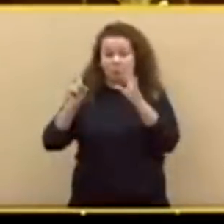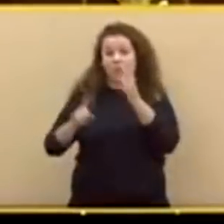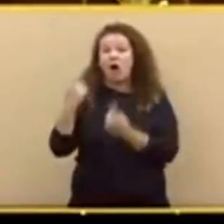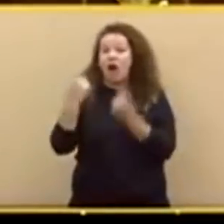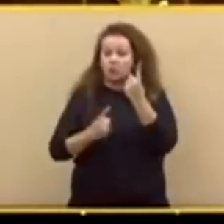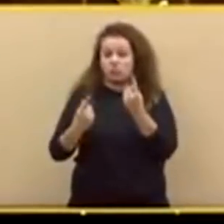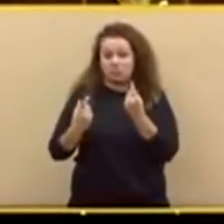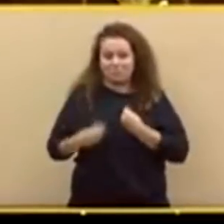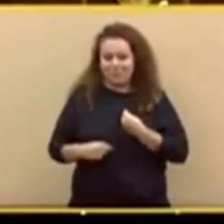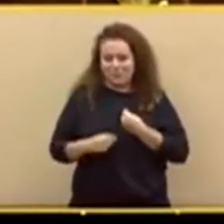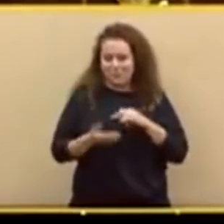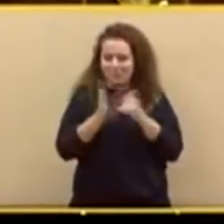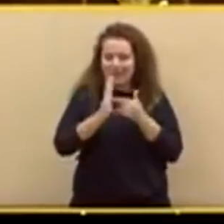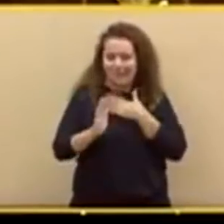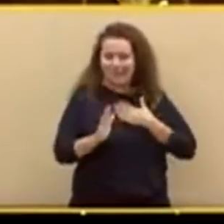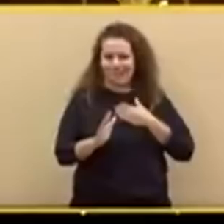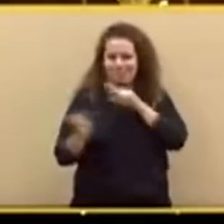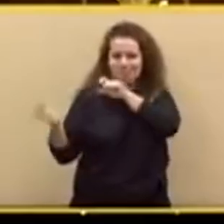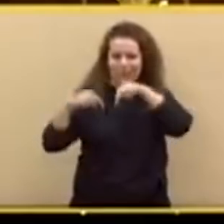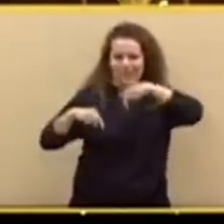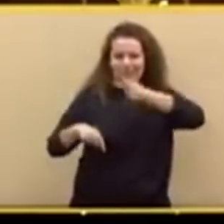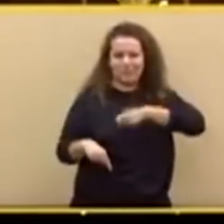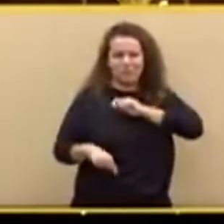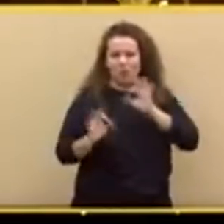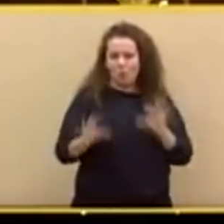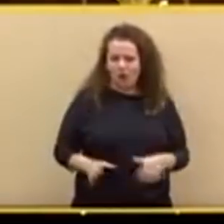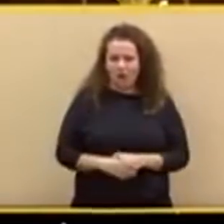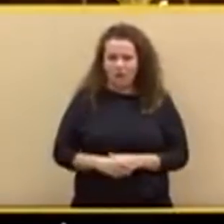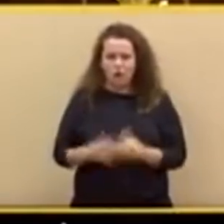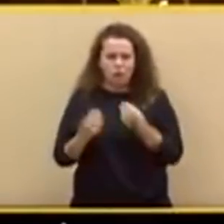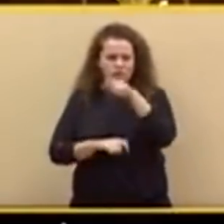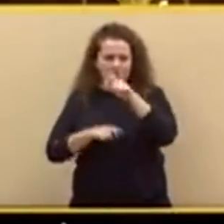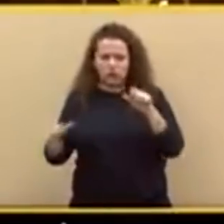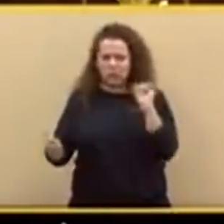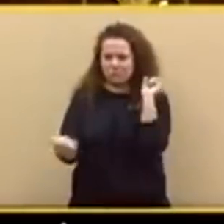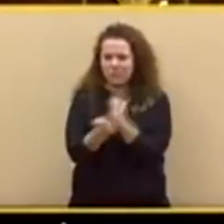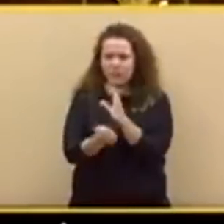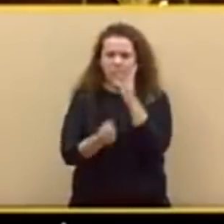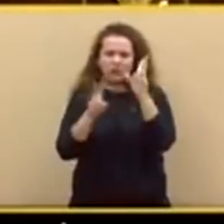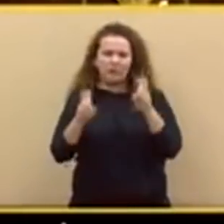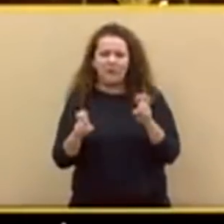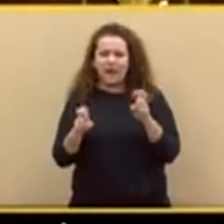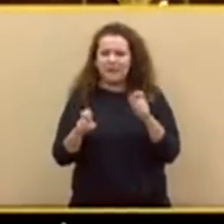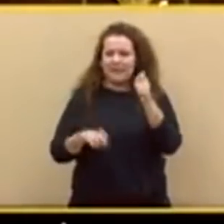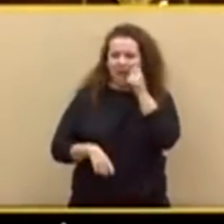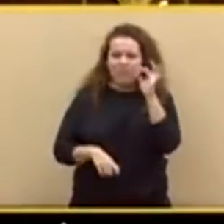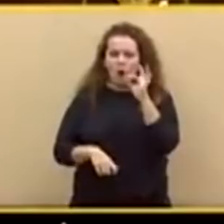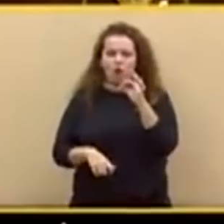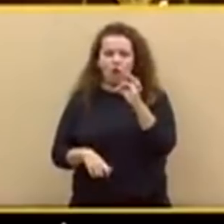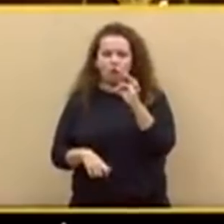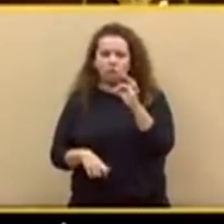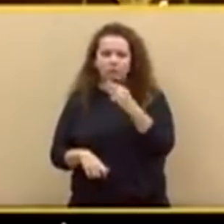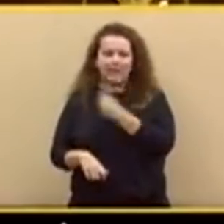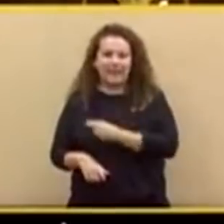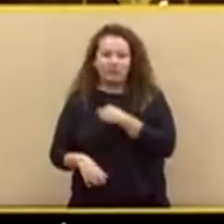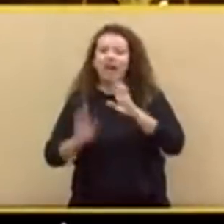Cientos de miles de presos de conciencia y poblaciones enteras por razones étnicas o religiosas son sometidas a una brutal represión